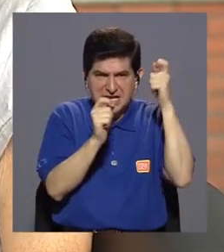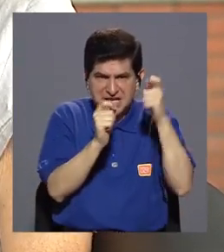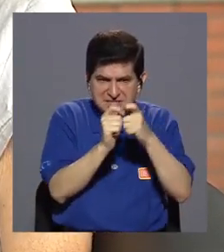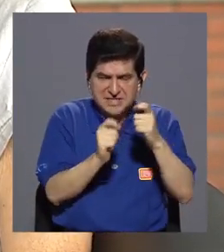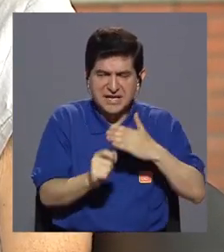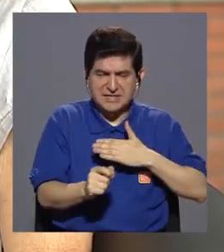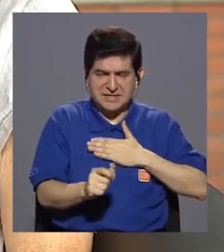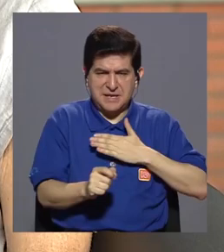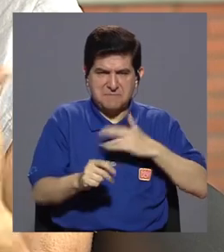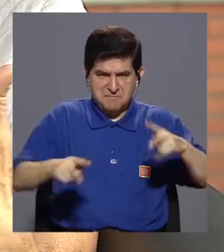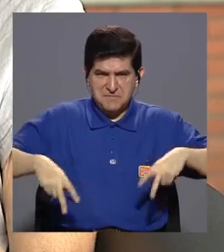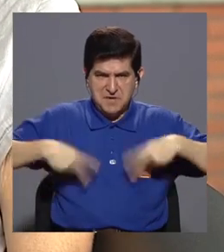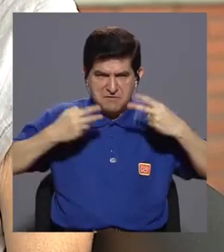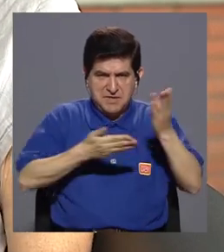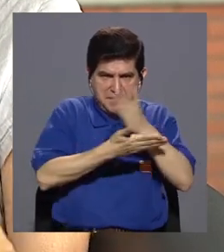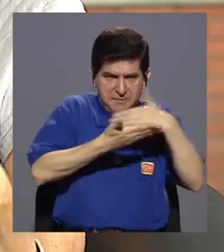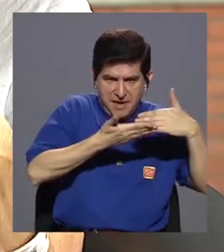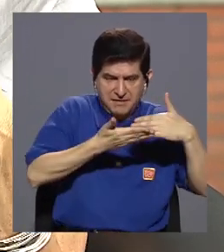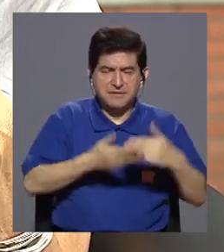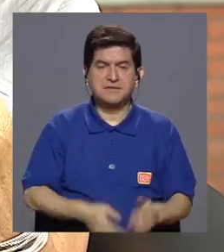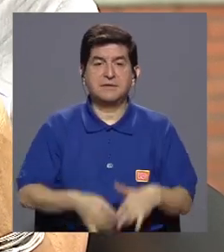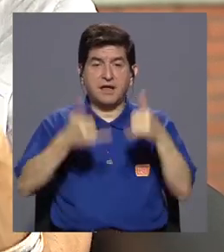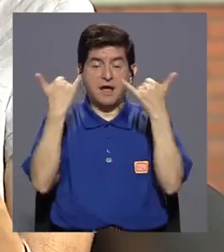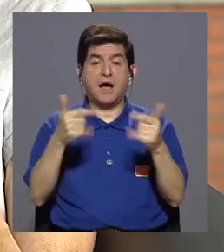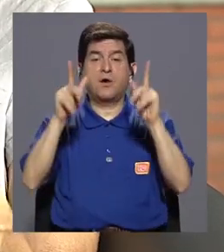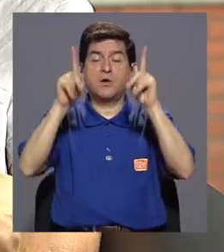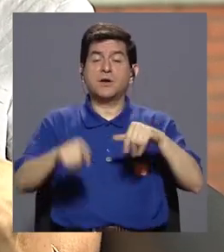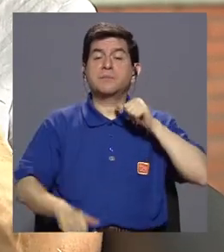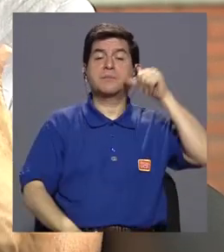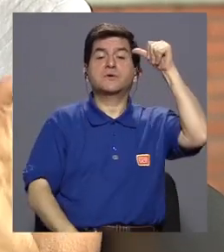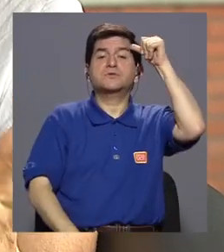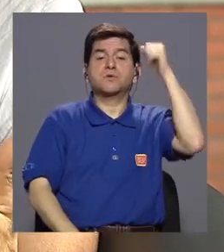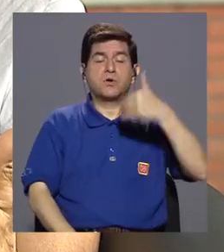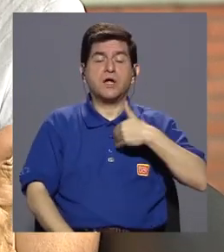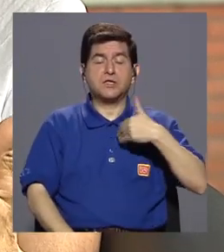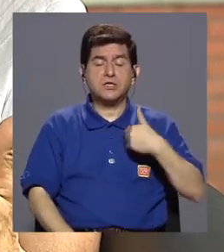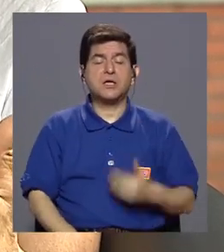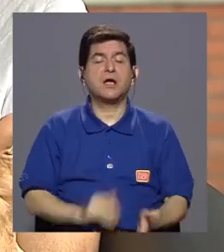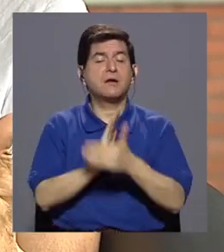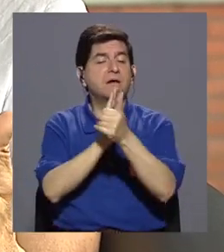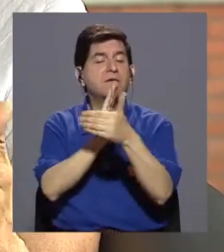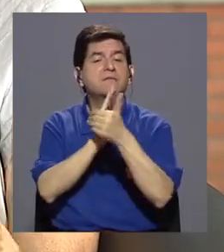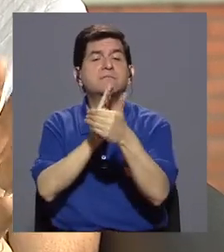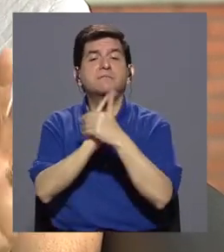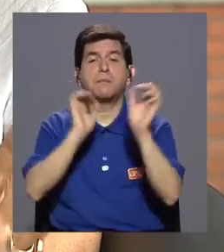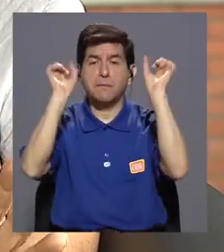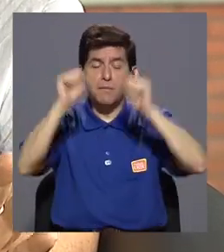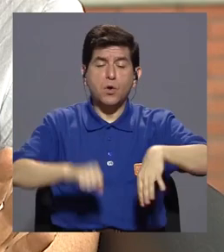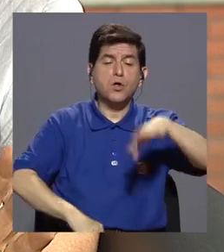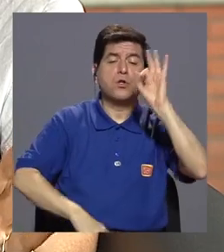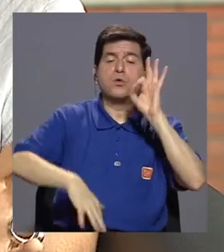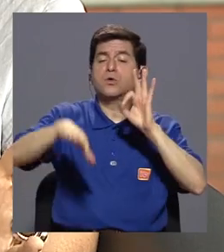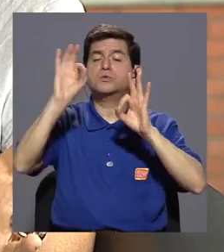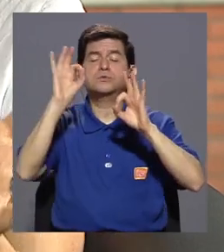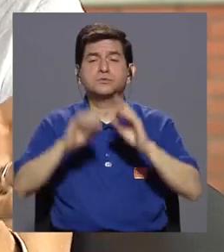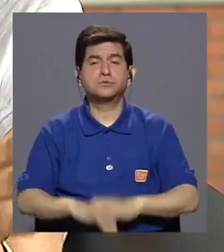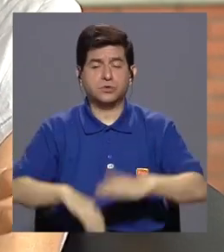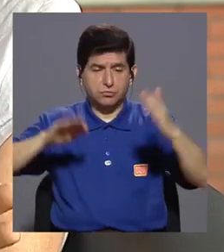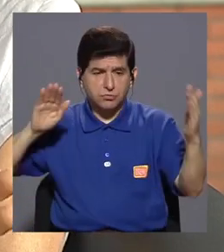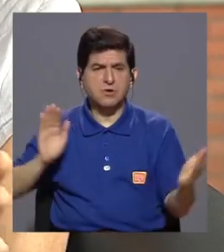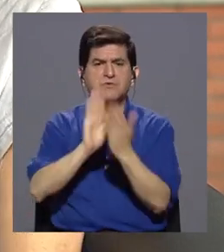historia de mi vida. Y conozco que ahora soy una persona adulta que tiene recursos. Entonces puedo escoger cómo